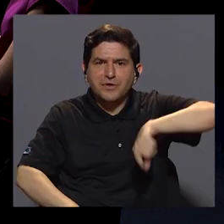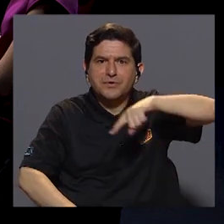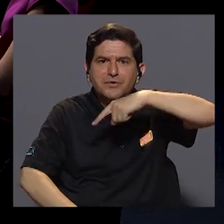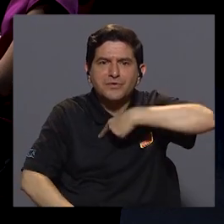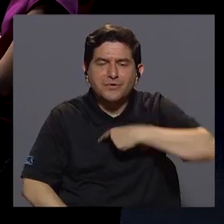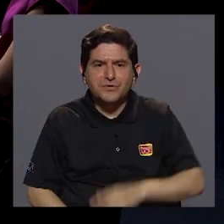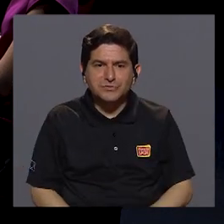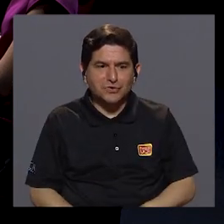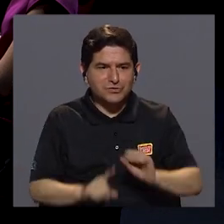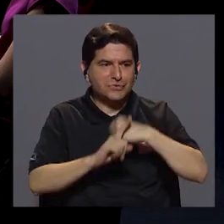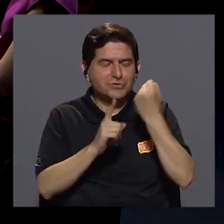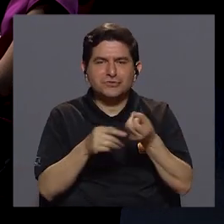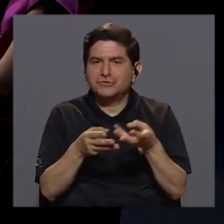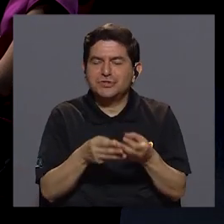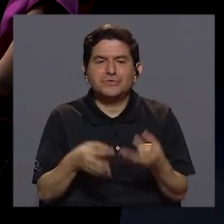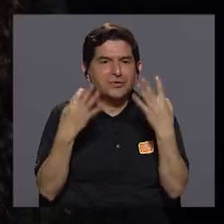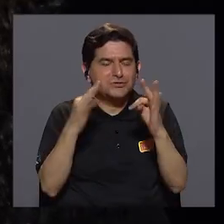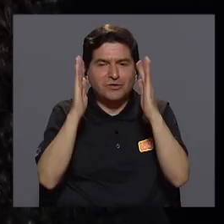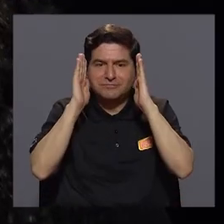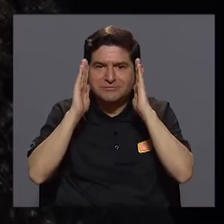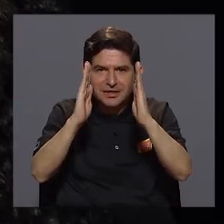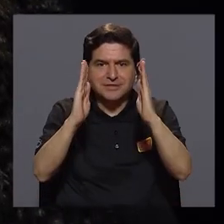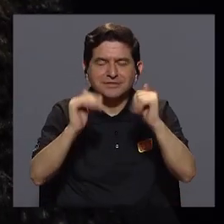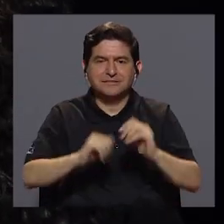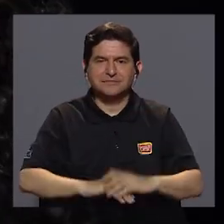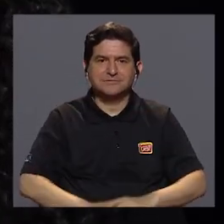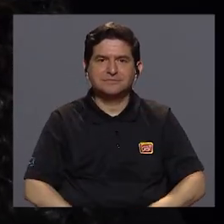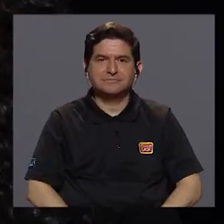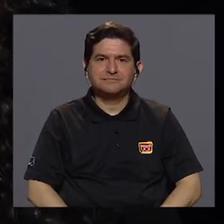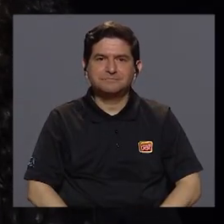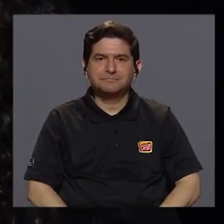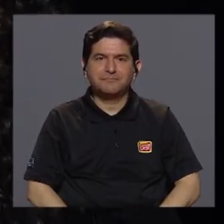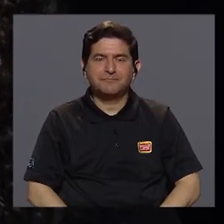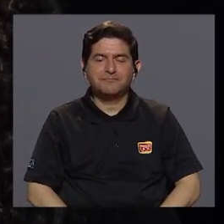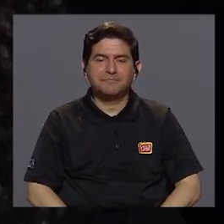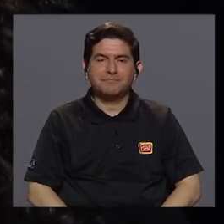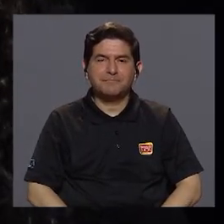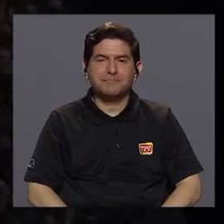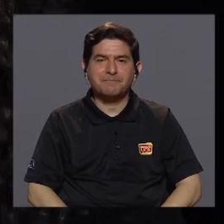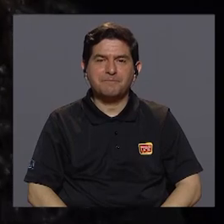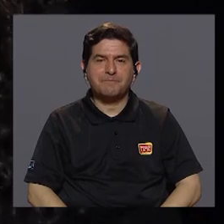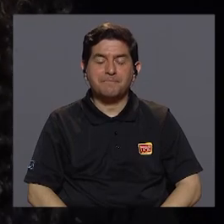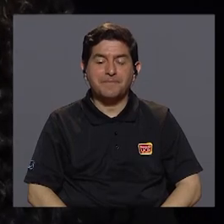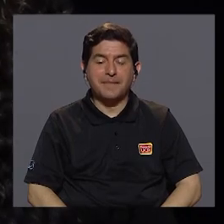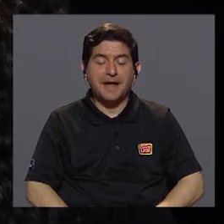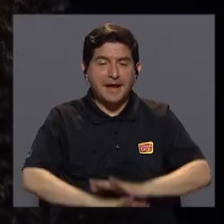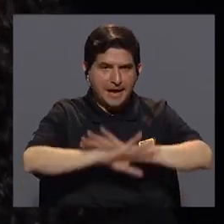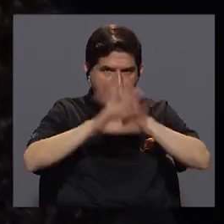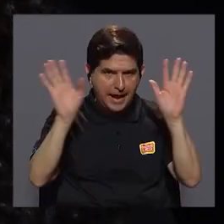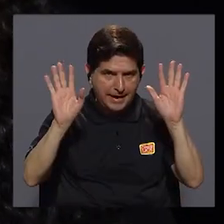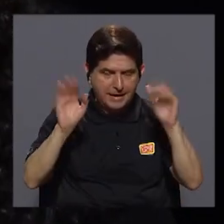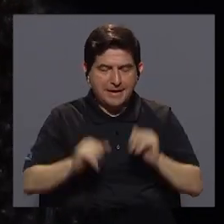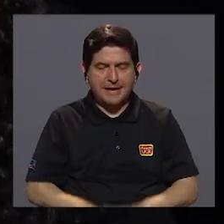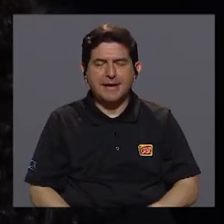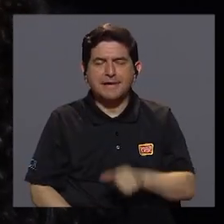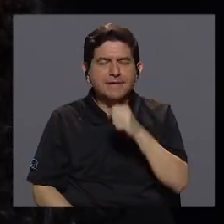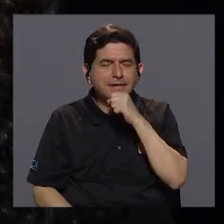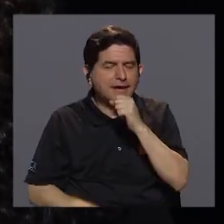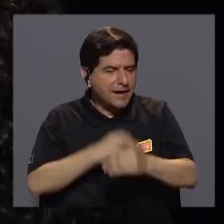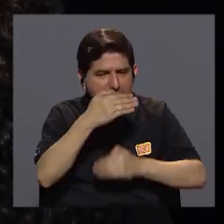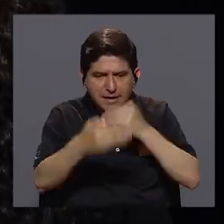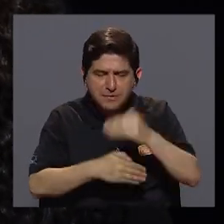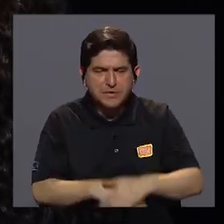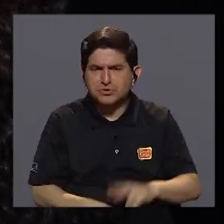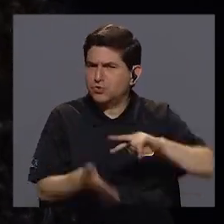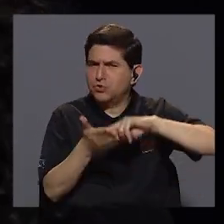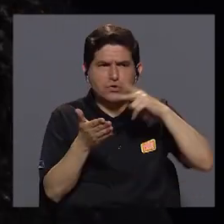el toro por los cuernos, como dicen? Bueno, en este punto hay que tener claridad en el sentido de que el envejecimiento no